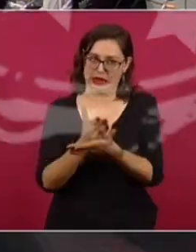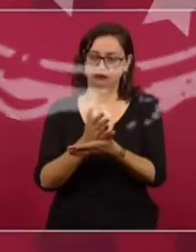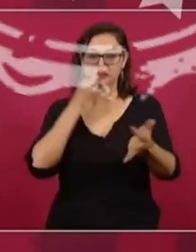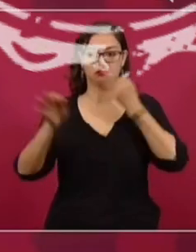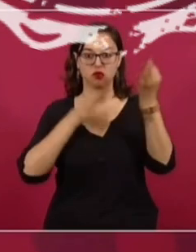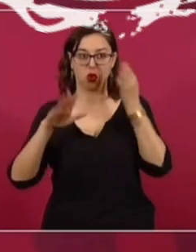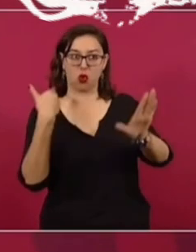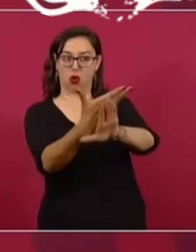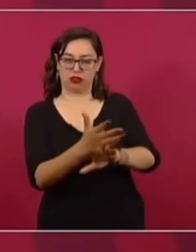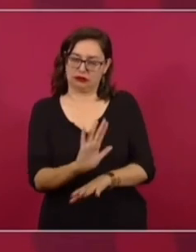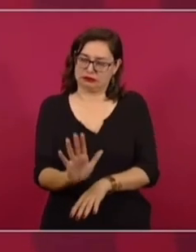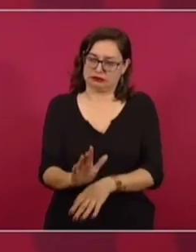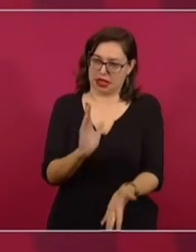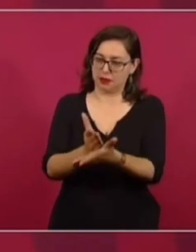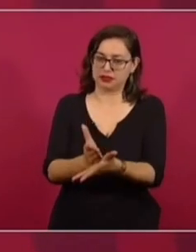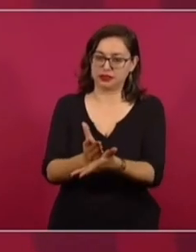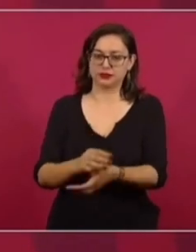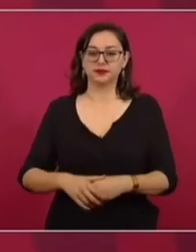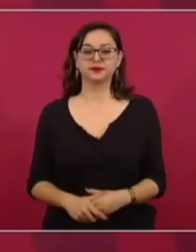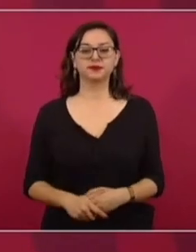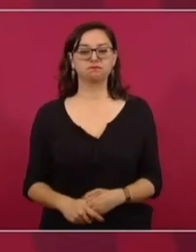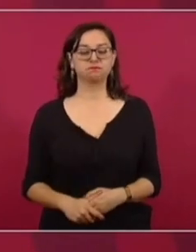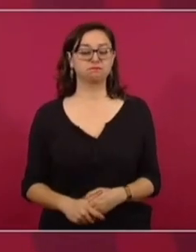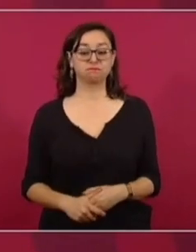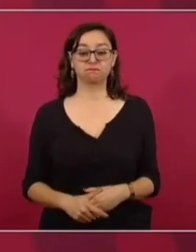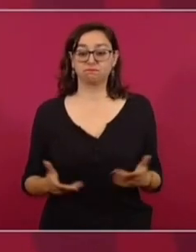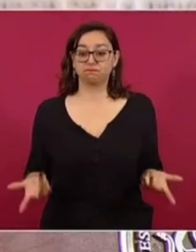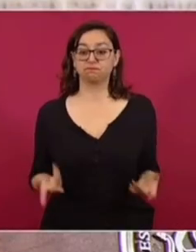Nosotros venimos de un movimiento popular.